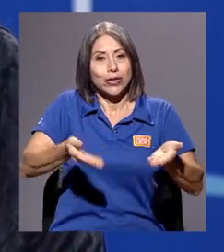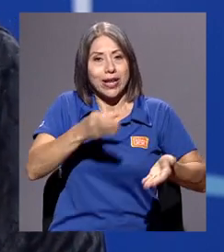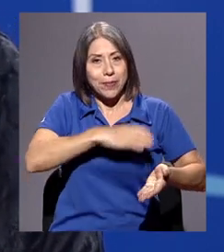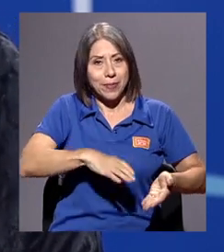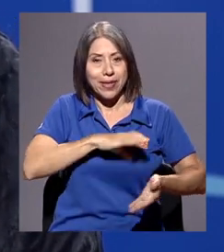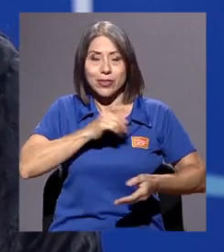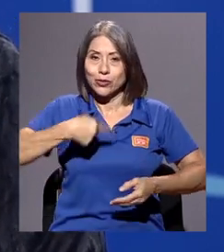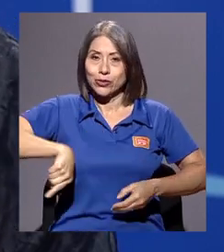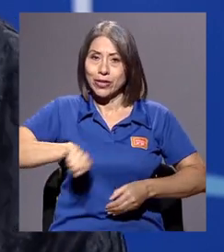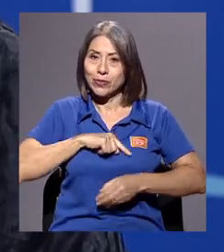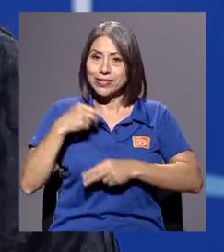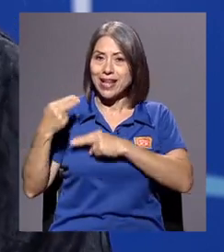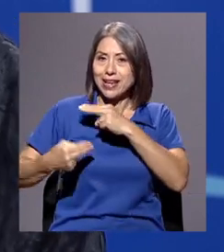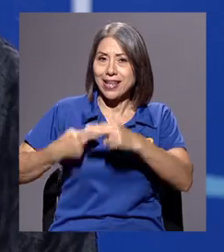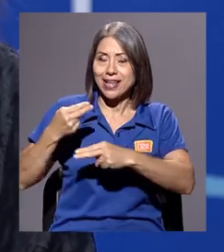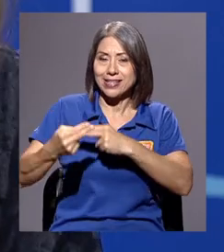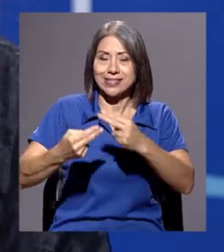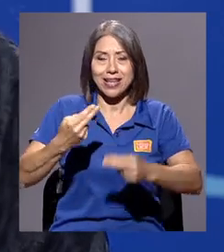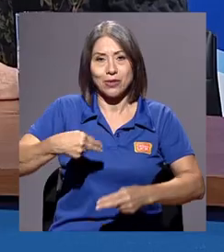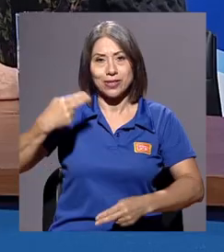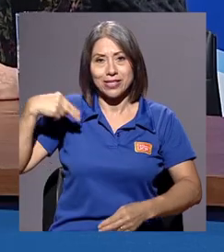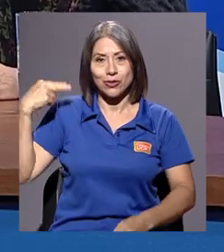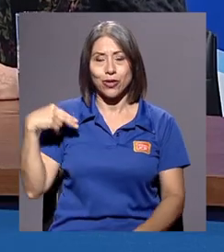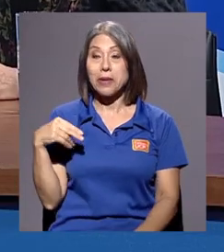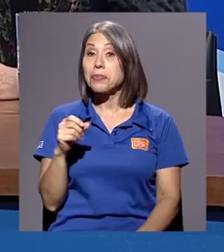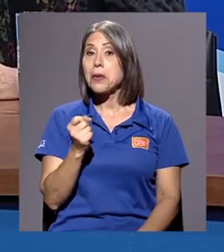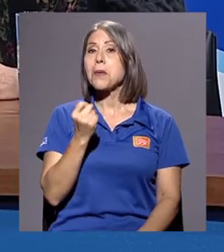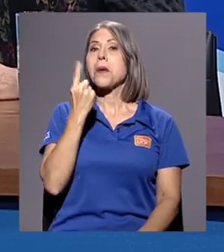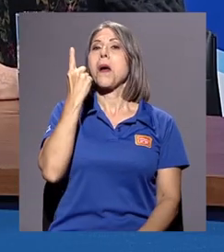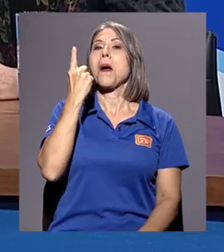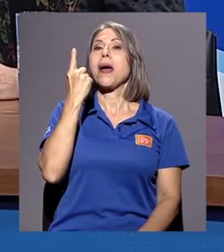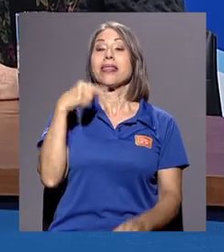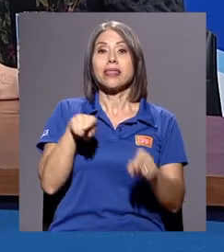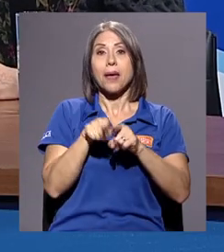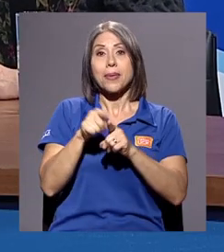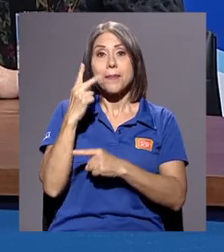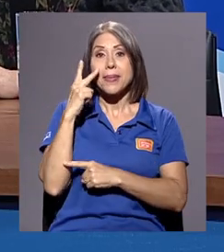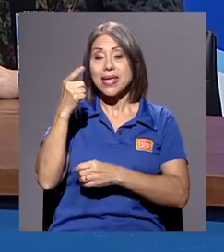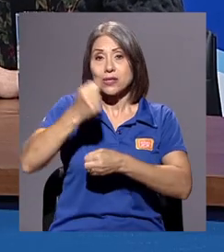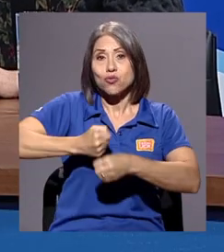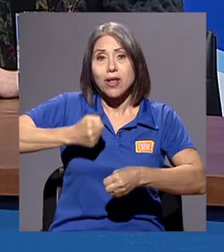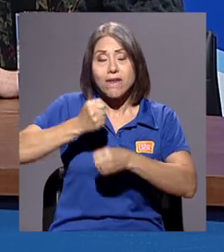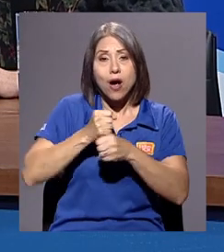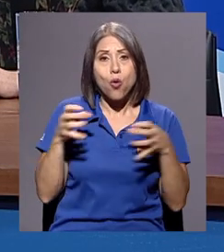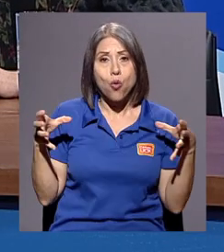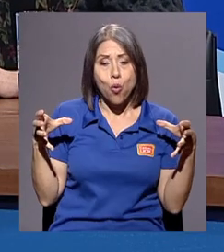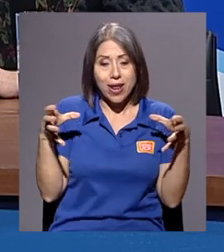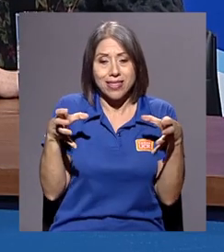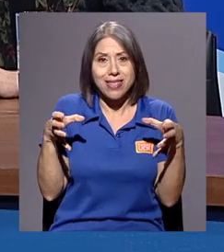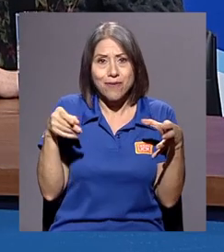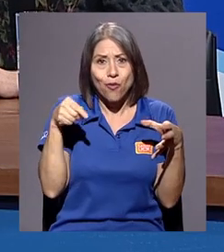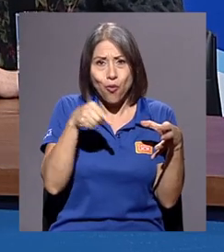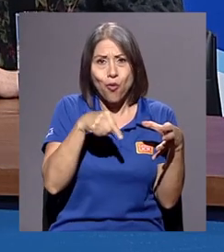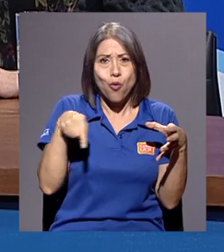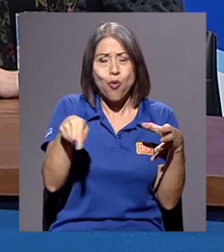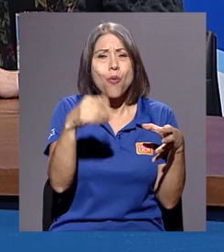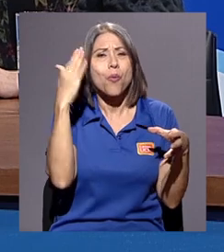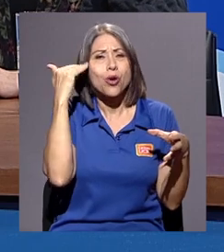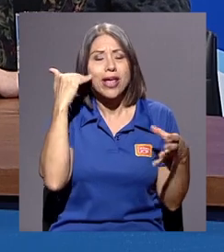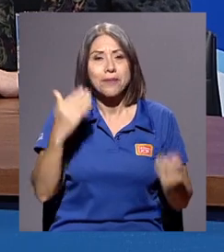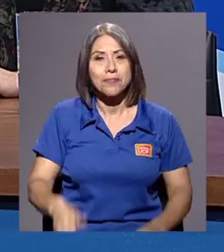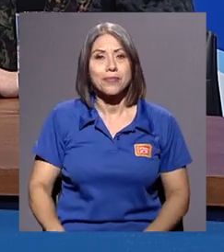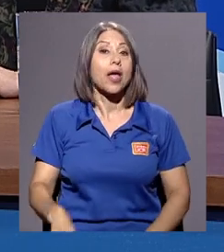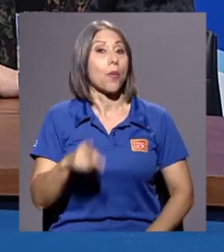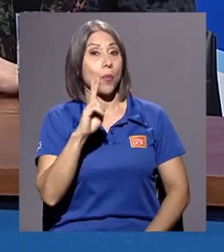de nuestra herencia, de nuestra historia. Comprendo. María Fernanda, y también vi que fue como un trabajo colectivo, ¿verdad? ¿Por qué?